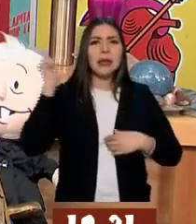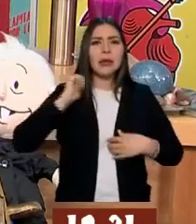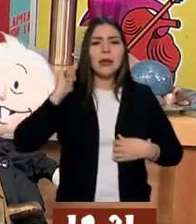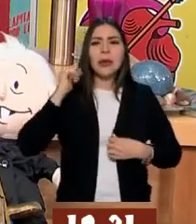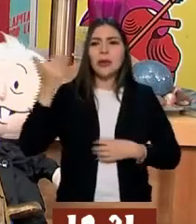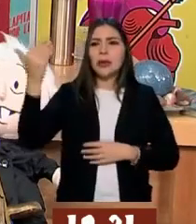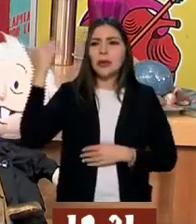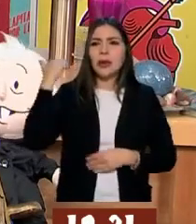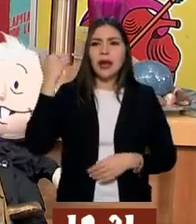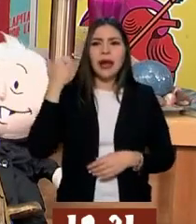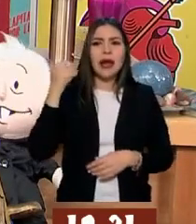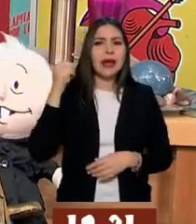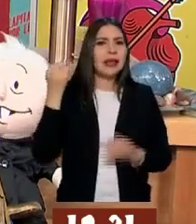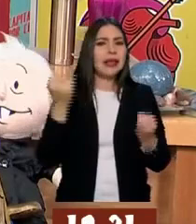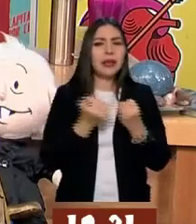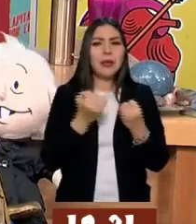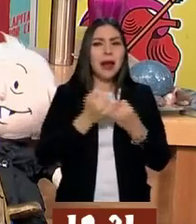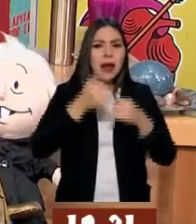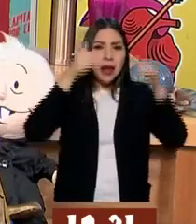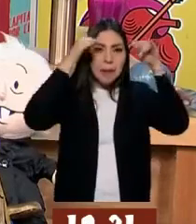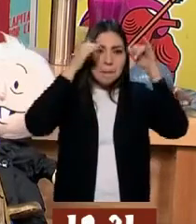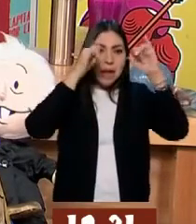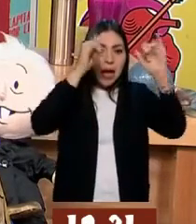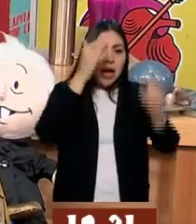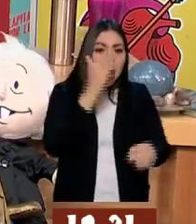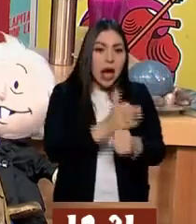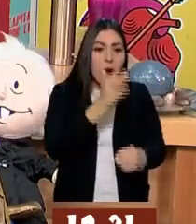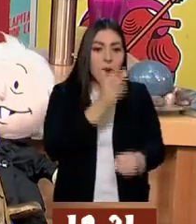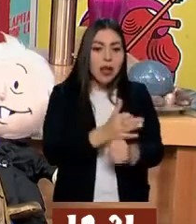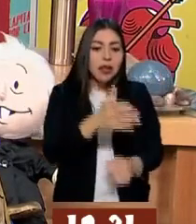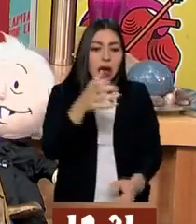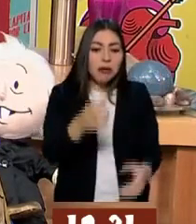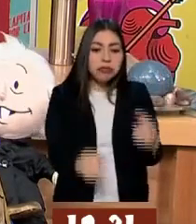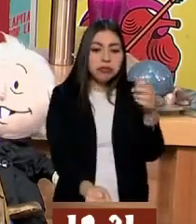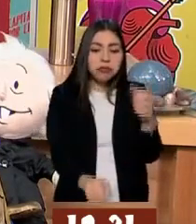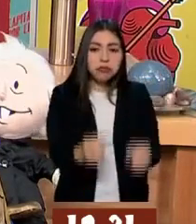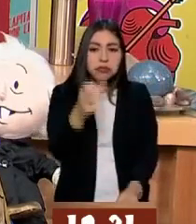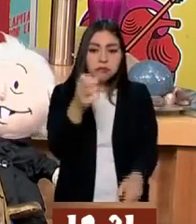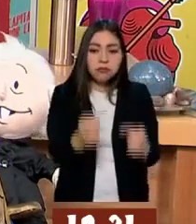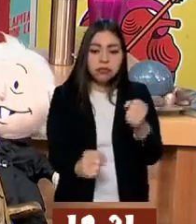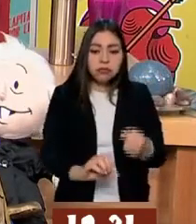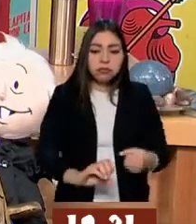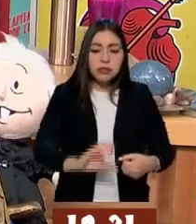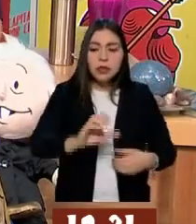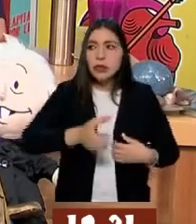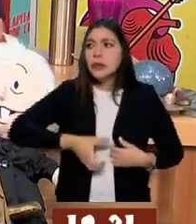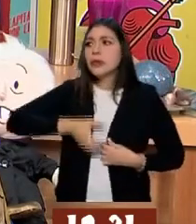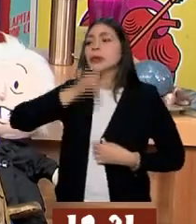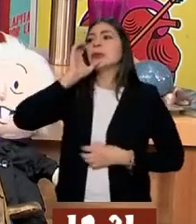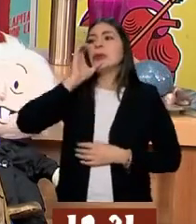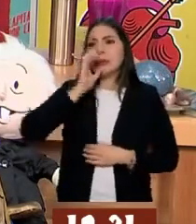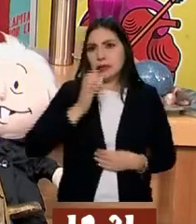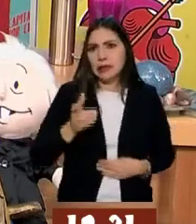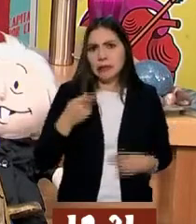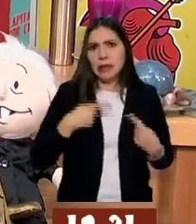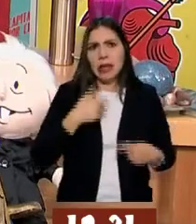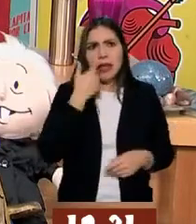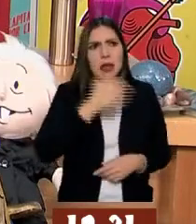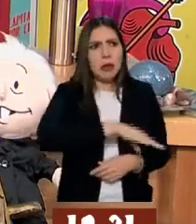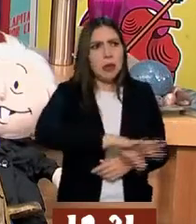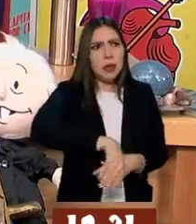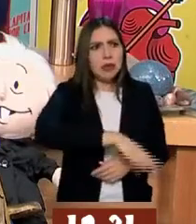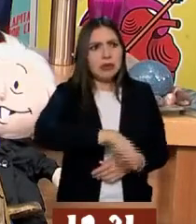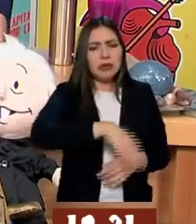ordeñaba e iba directo para... La que sabe a vaca. Tienen que ir allá, ahora sí que a